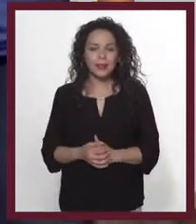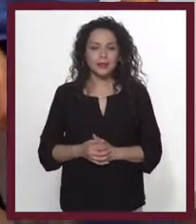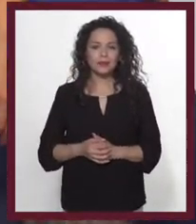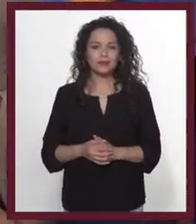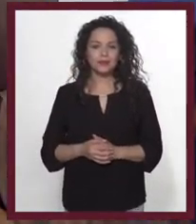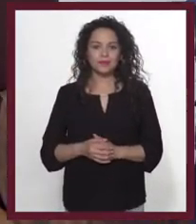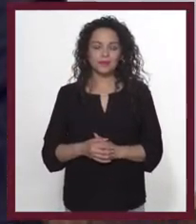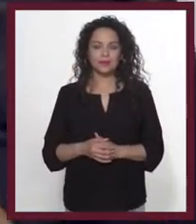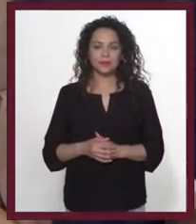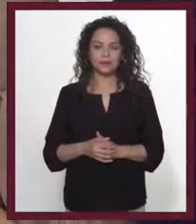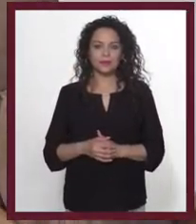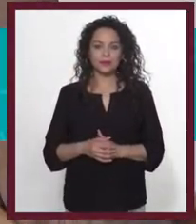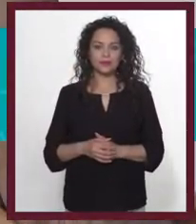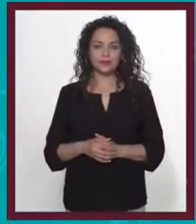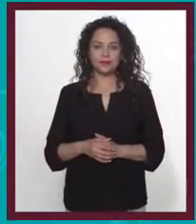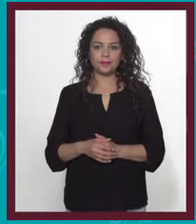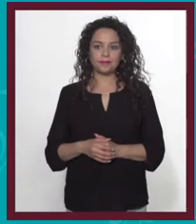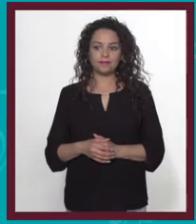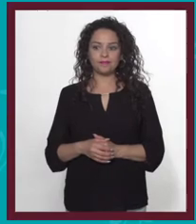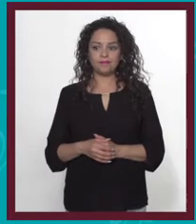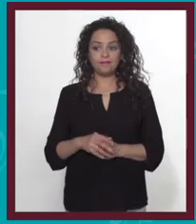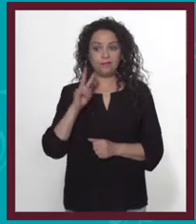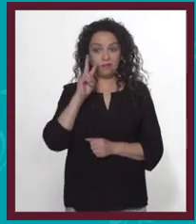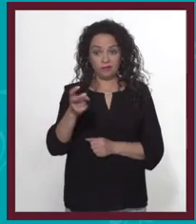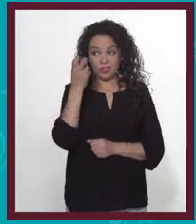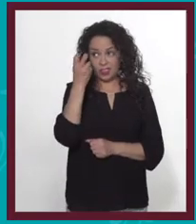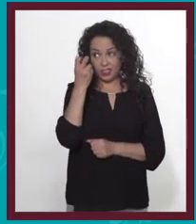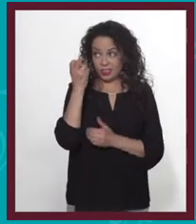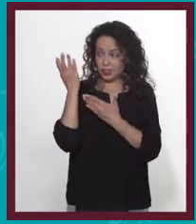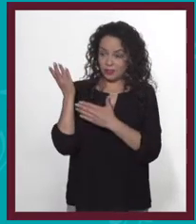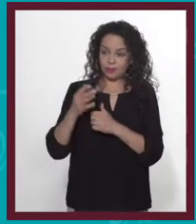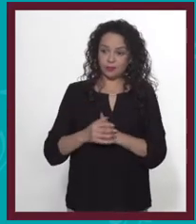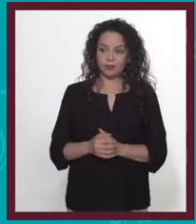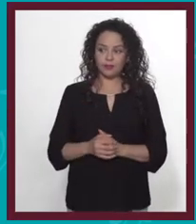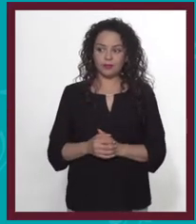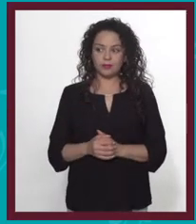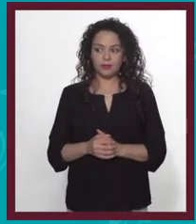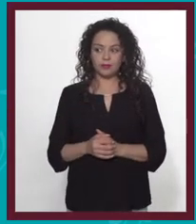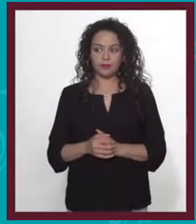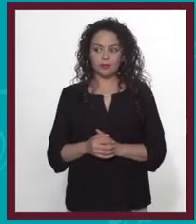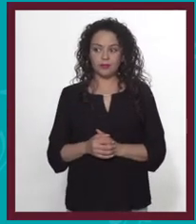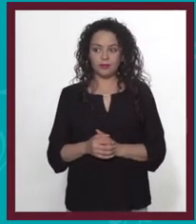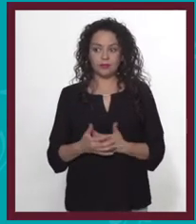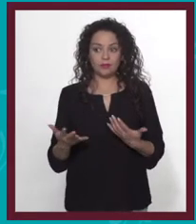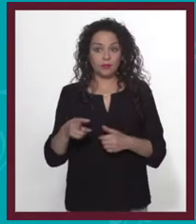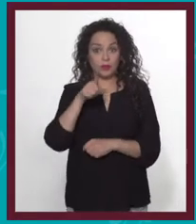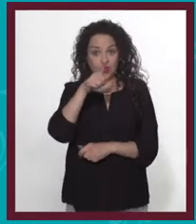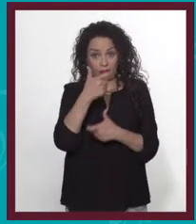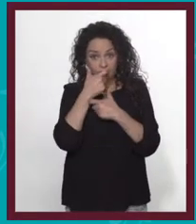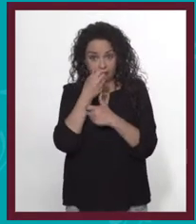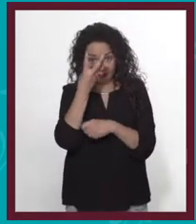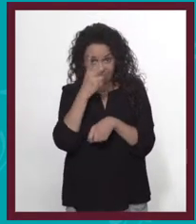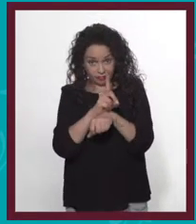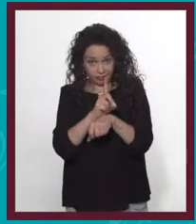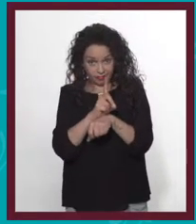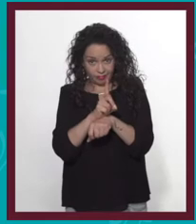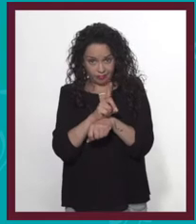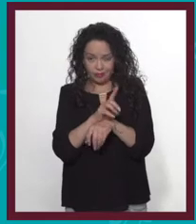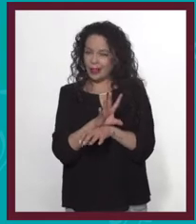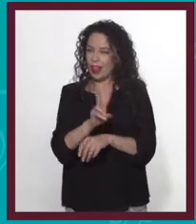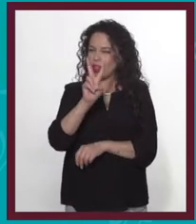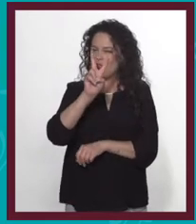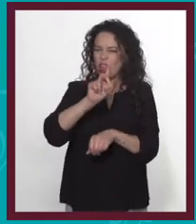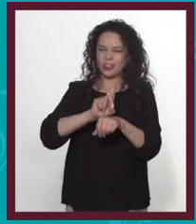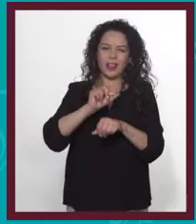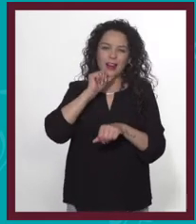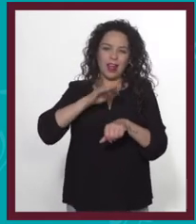Vamos. Anda. A ver, pues, ahí está. Ups. Ay, ¿te vas a reír tres días?